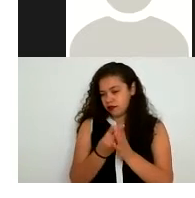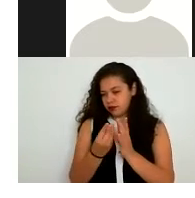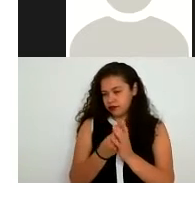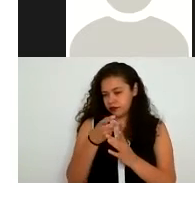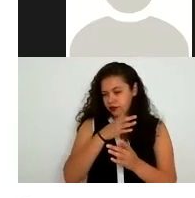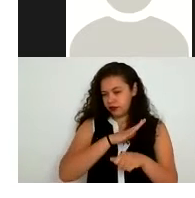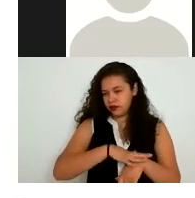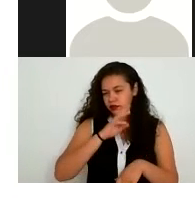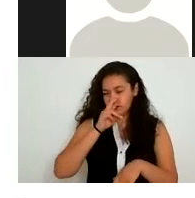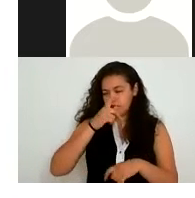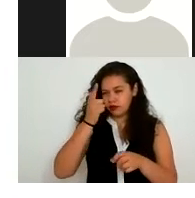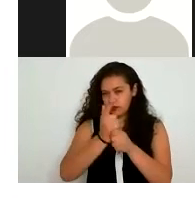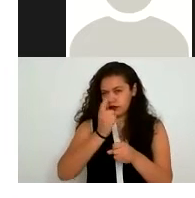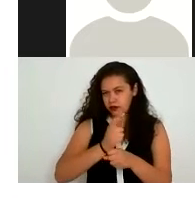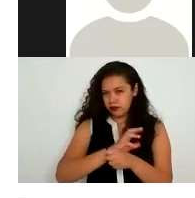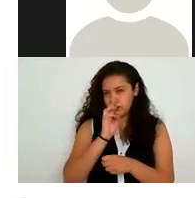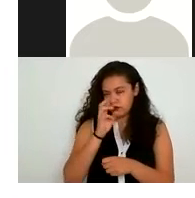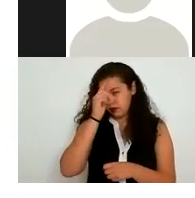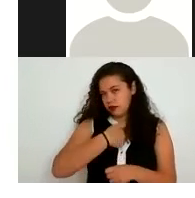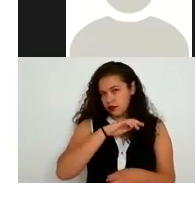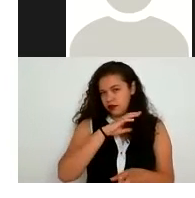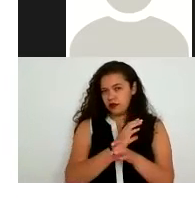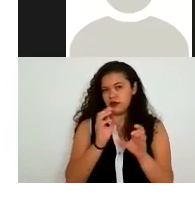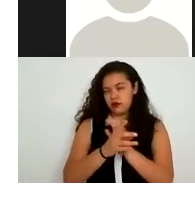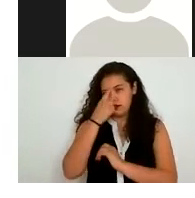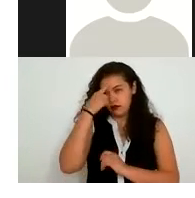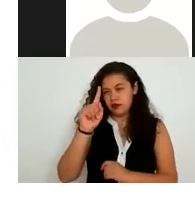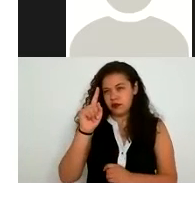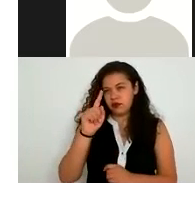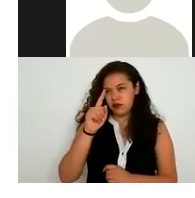cuáles son las necesidades que tenemos para proteger esta información